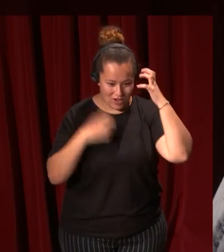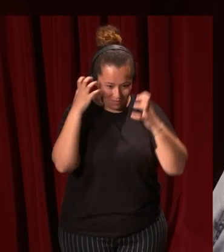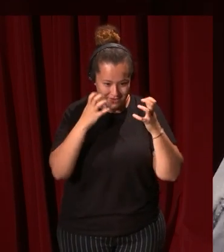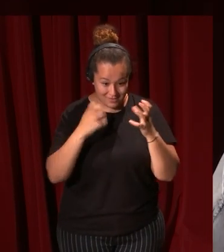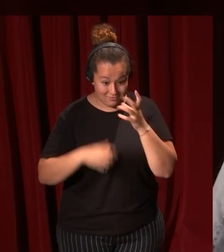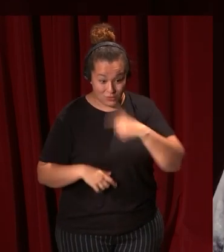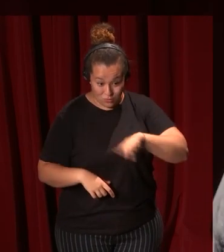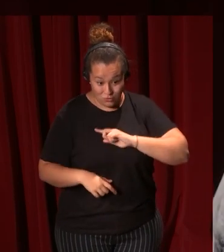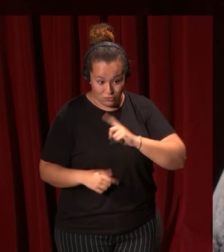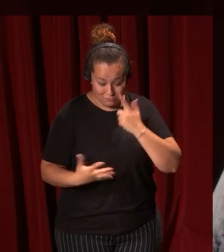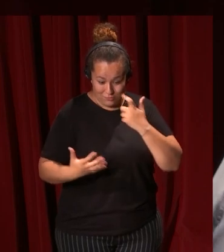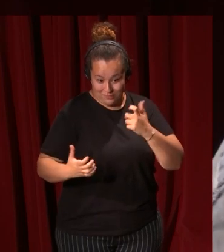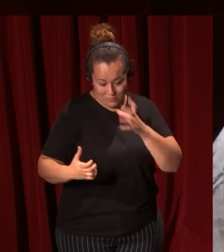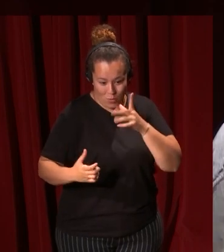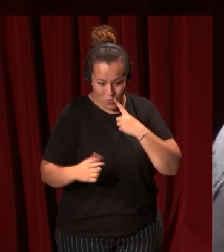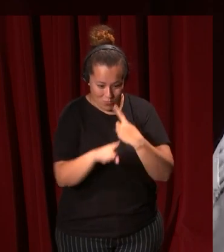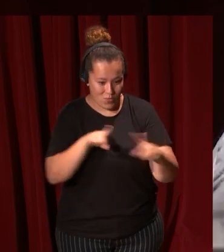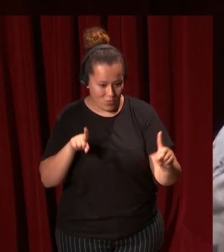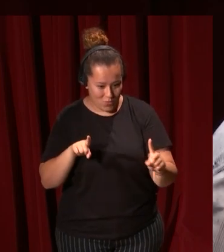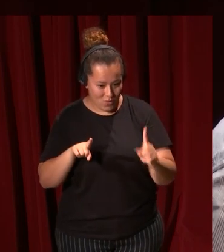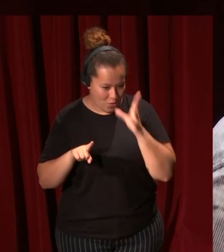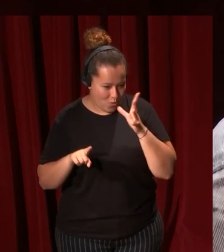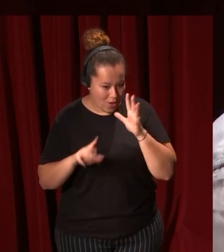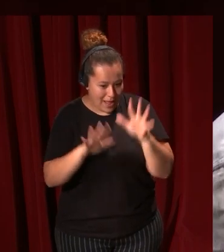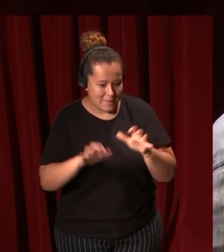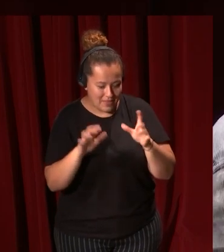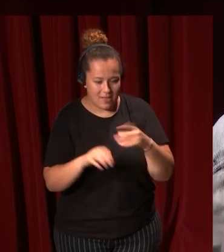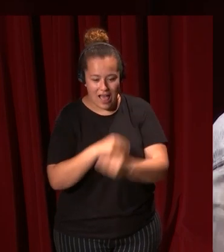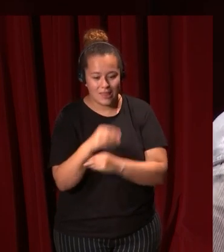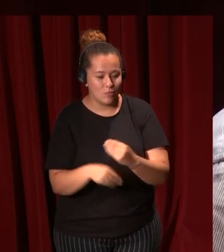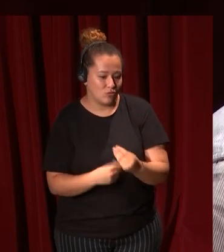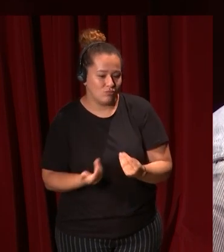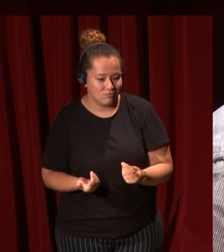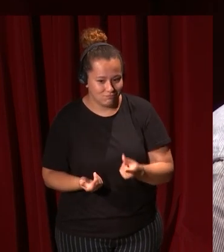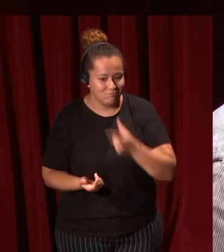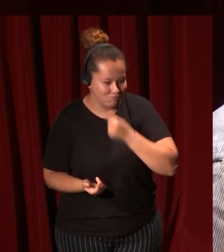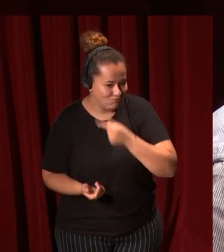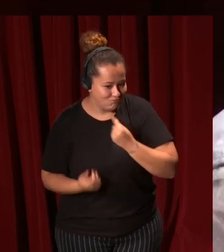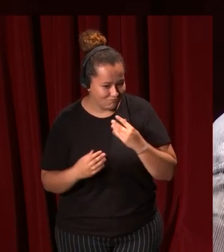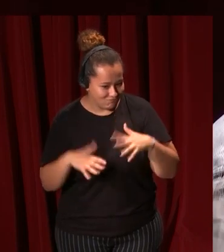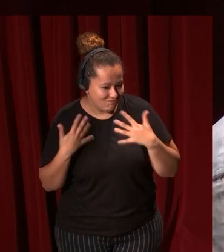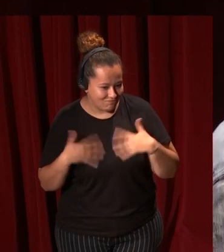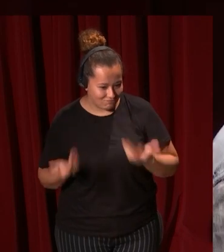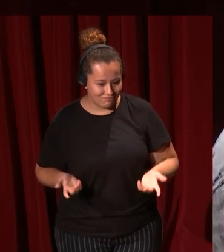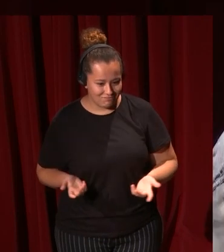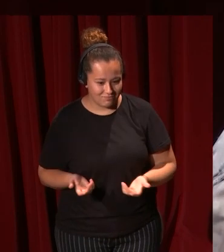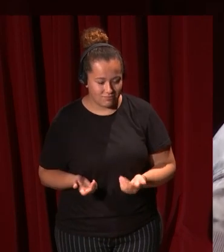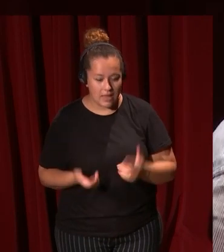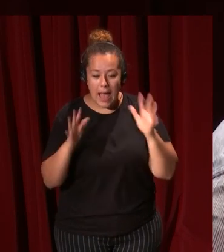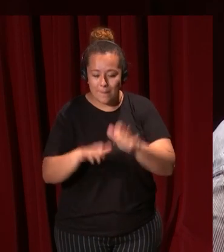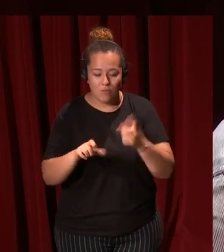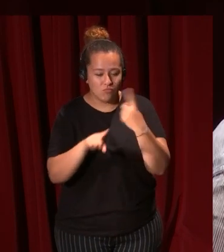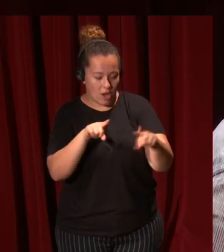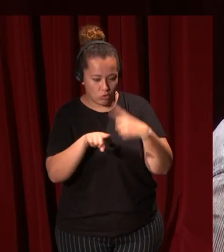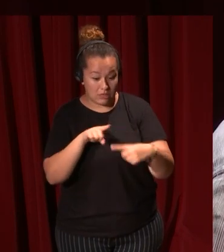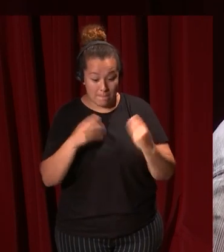nos es útil pues lo hacemos con gozo con placer precisamente para que lo hagamos y es verdad que aprender es una de las pocas cosas a lo largo de toda la vida que